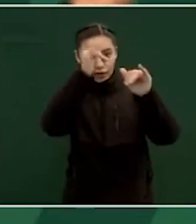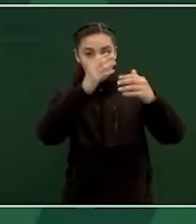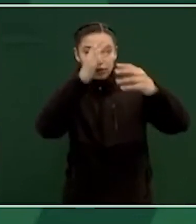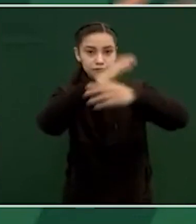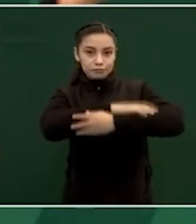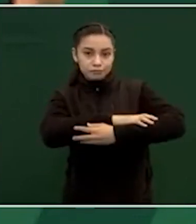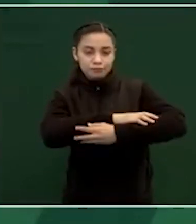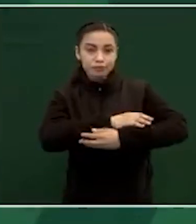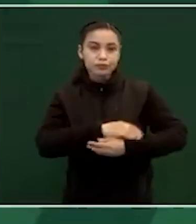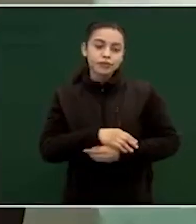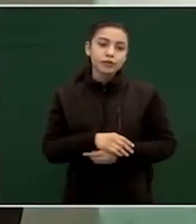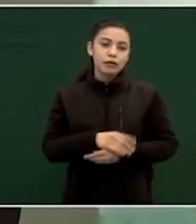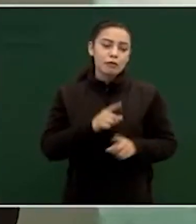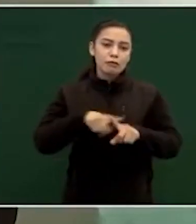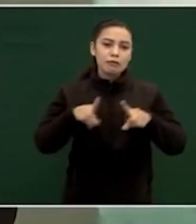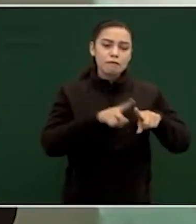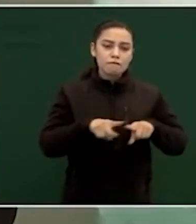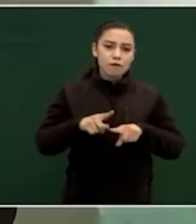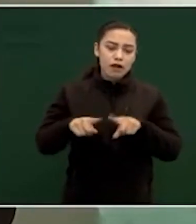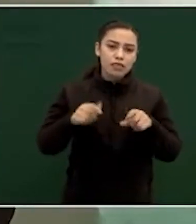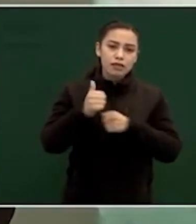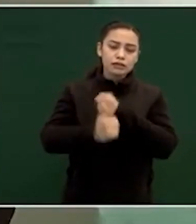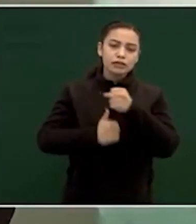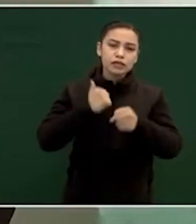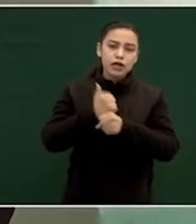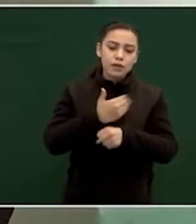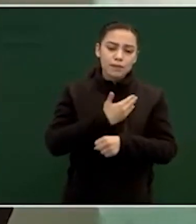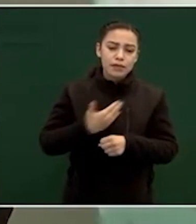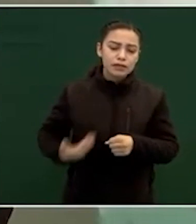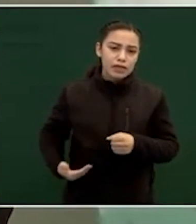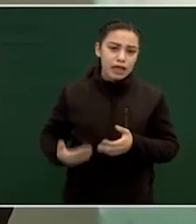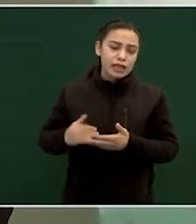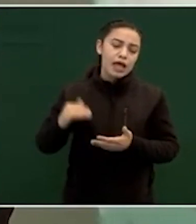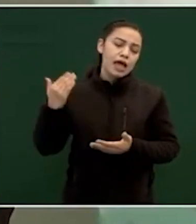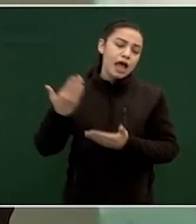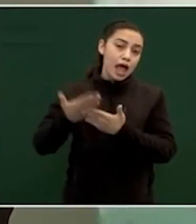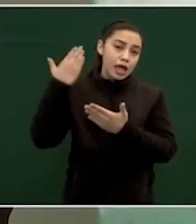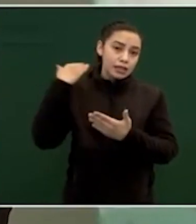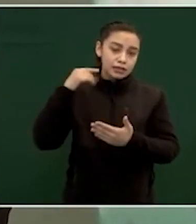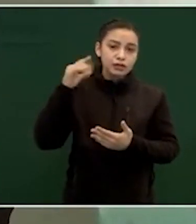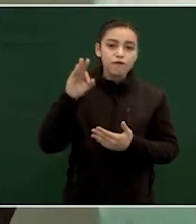Fox, de Calderón y de Peña Nieto.